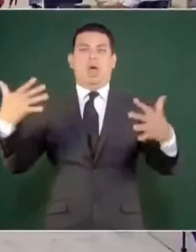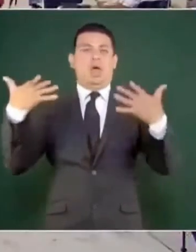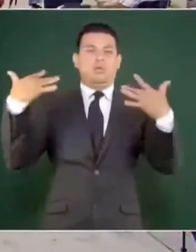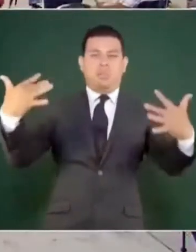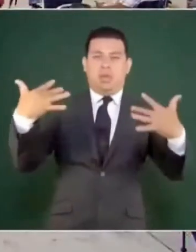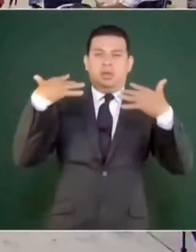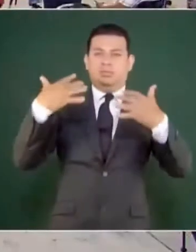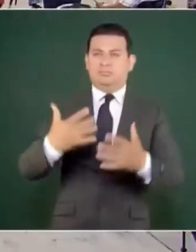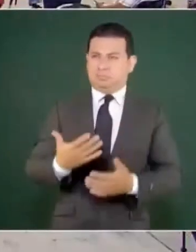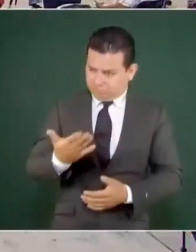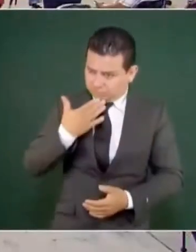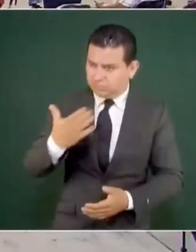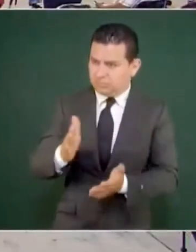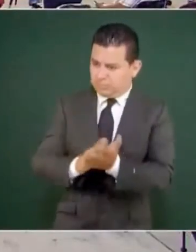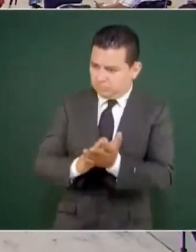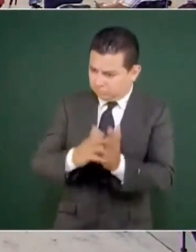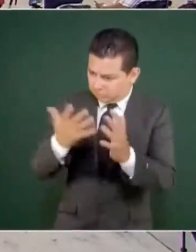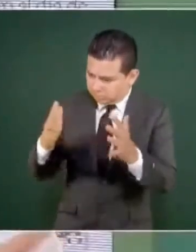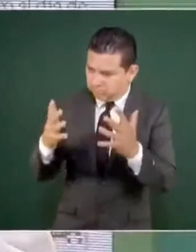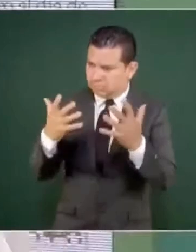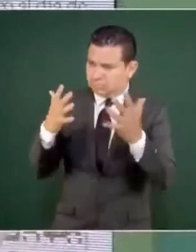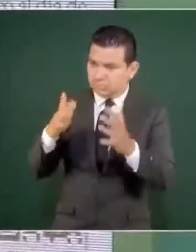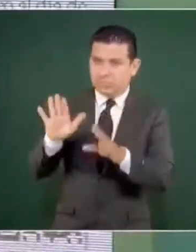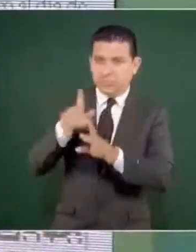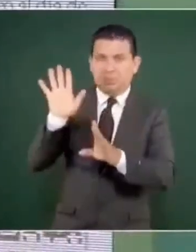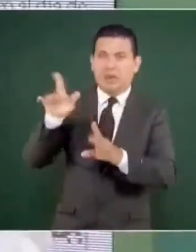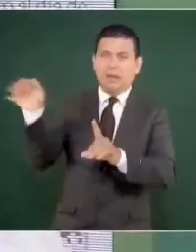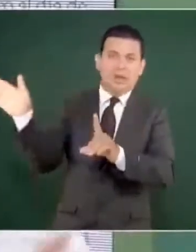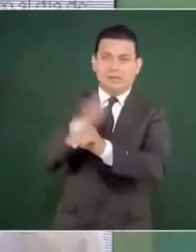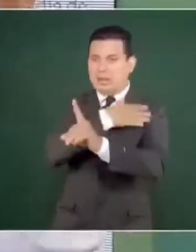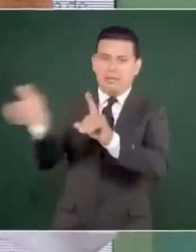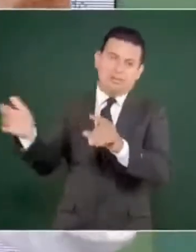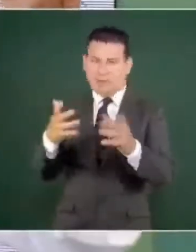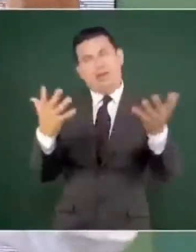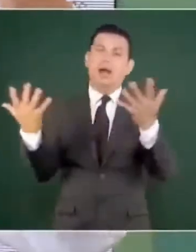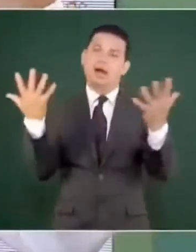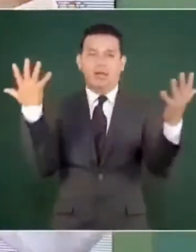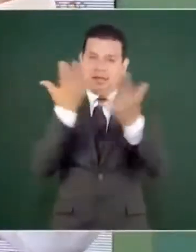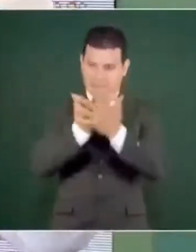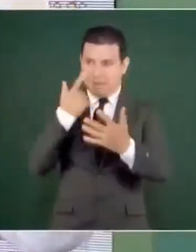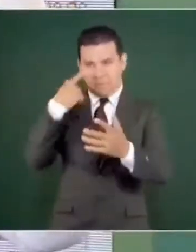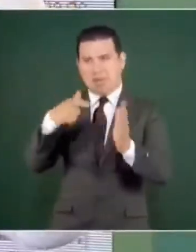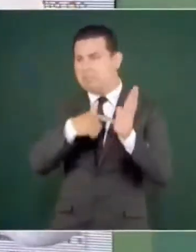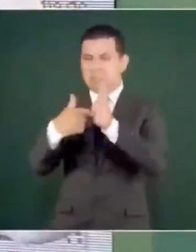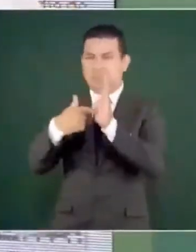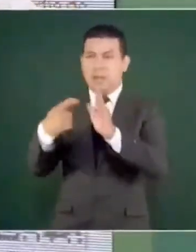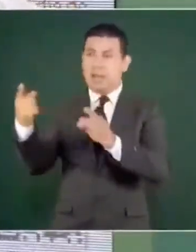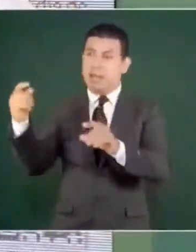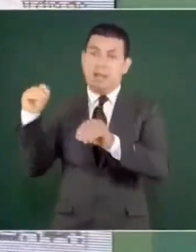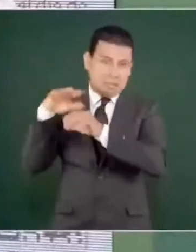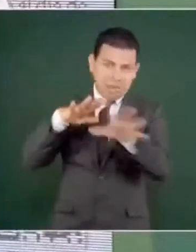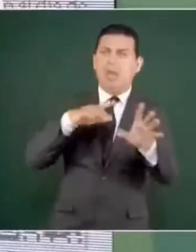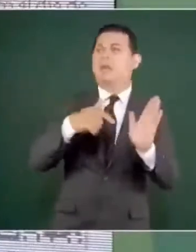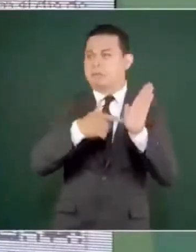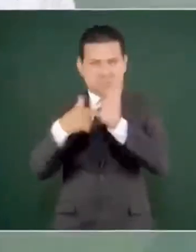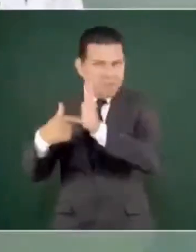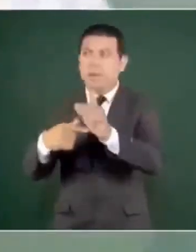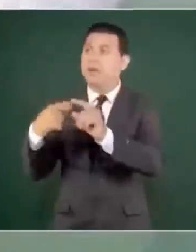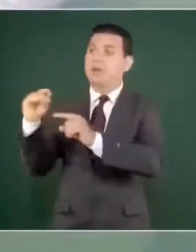porque ya se están pegando una sacudida. Siempre, desde que